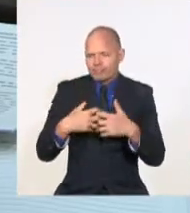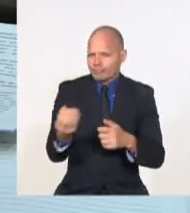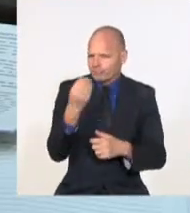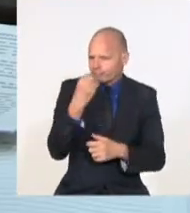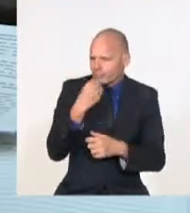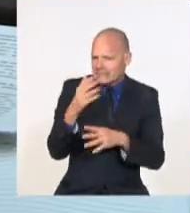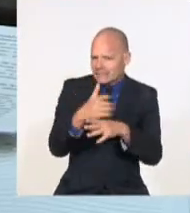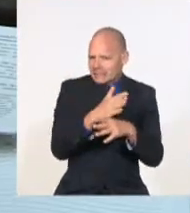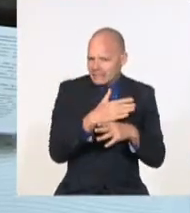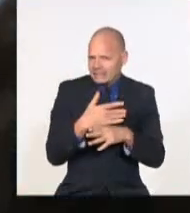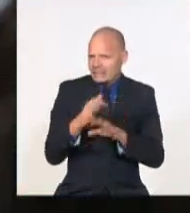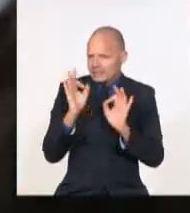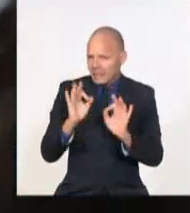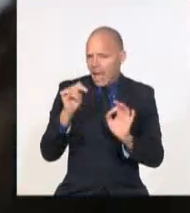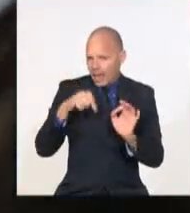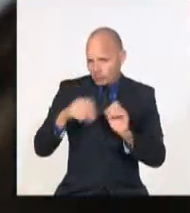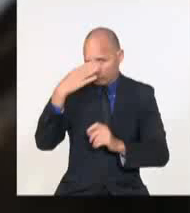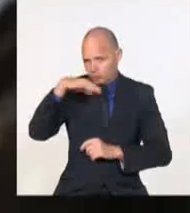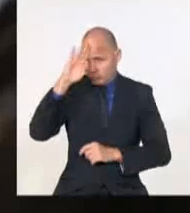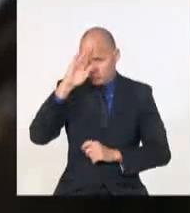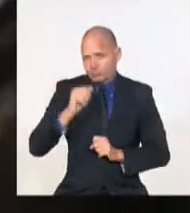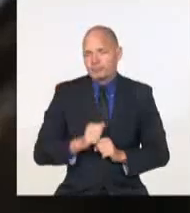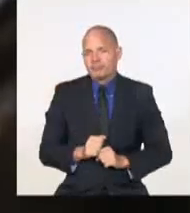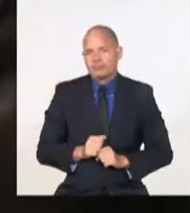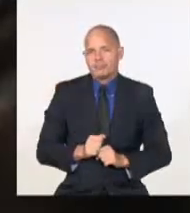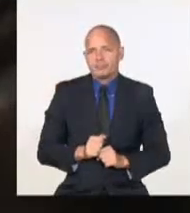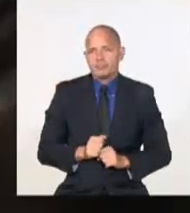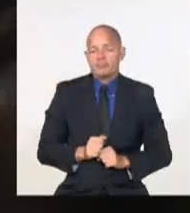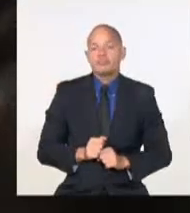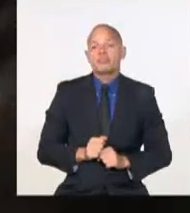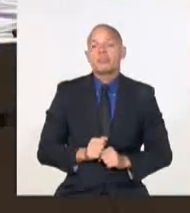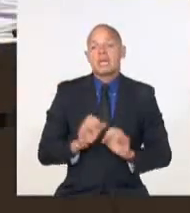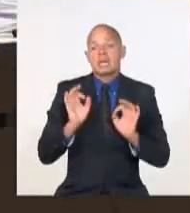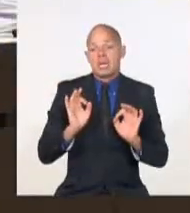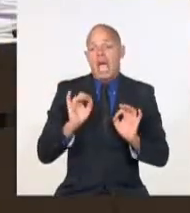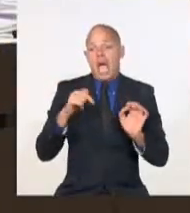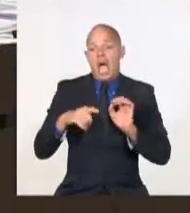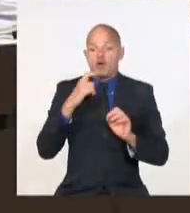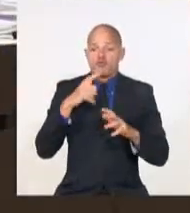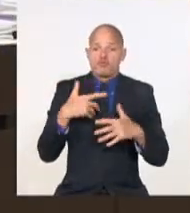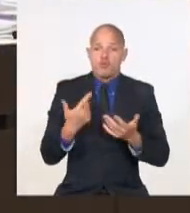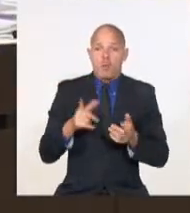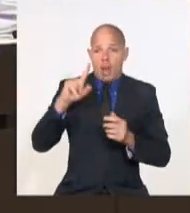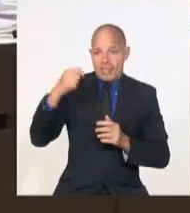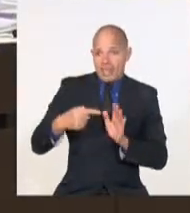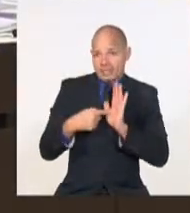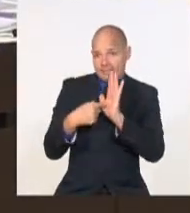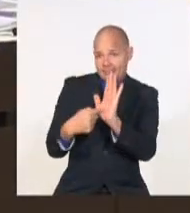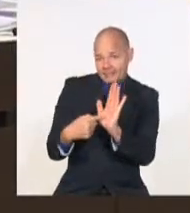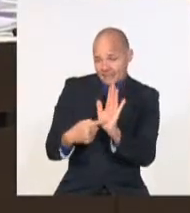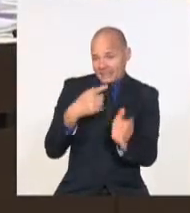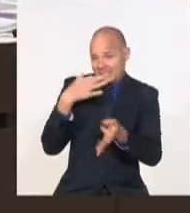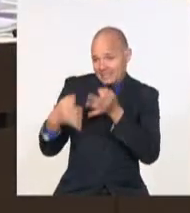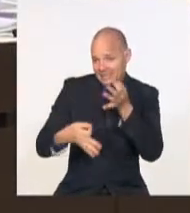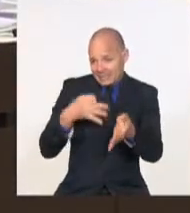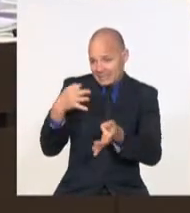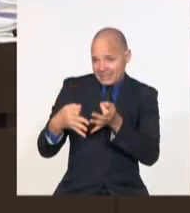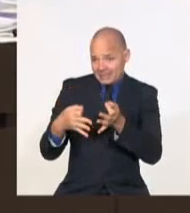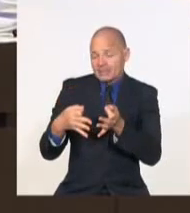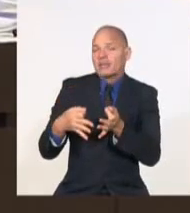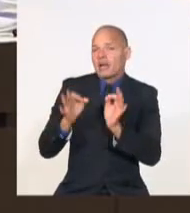nutricional en el país. Al intervenir sobre la ley de soberanía alimentaria y seguridad alimentaria y nutricional,